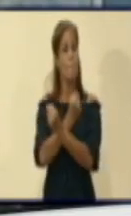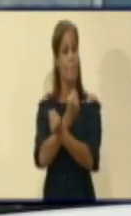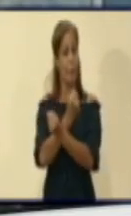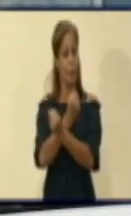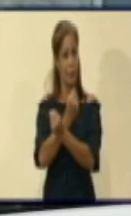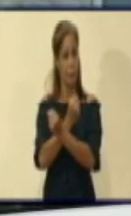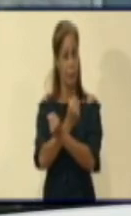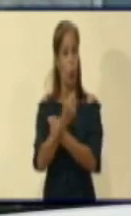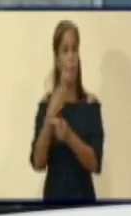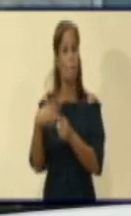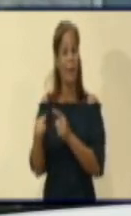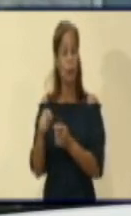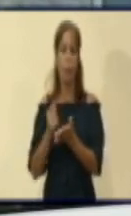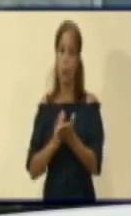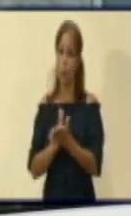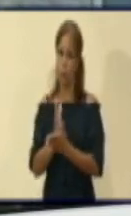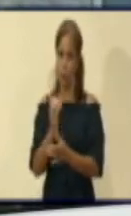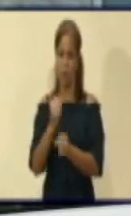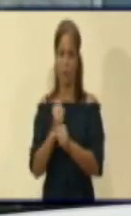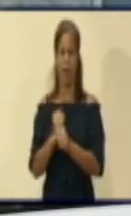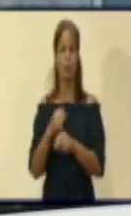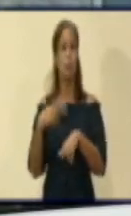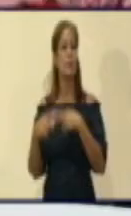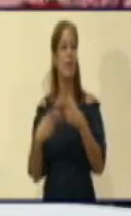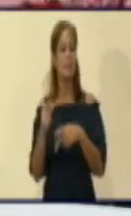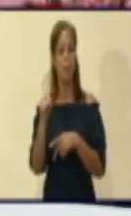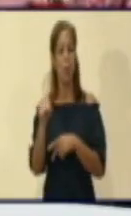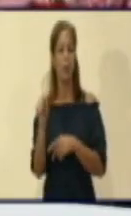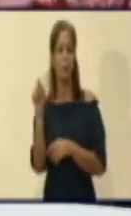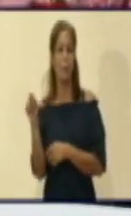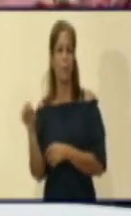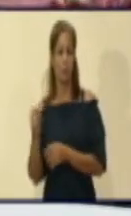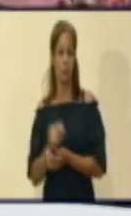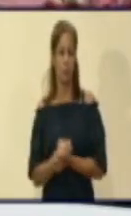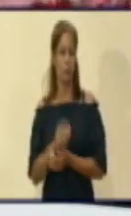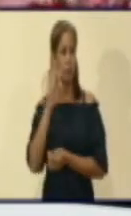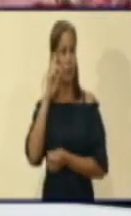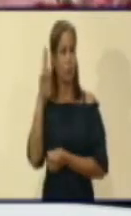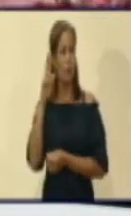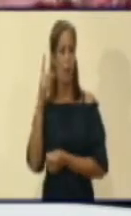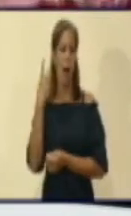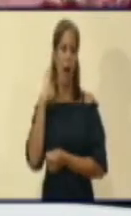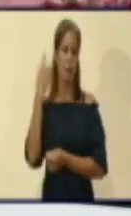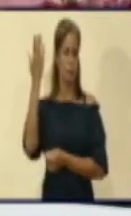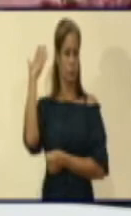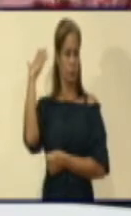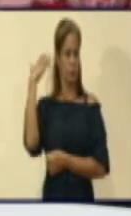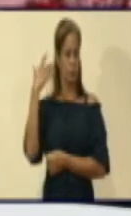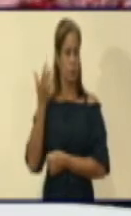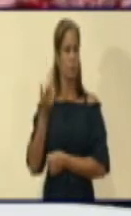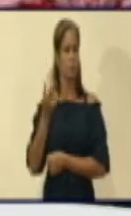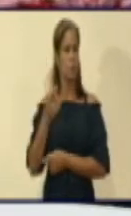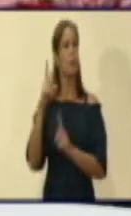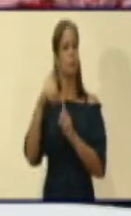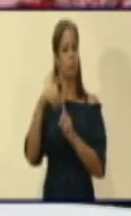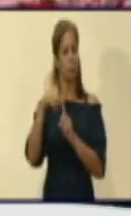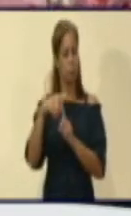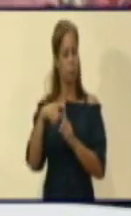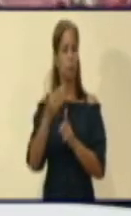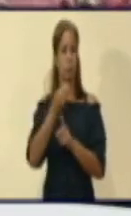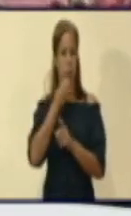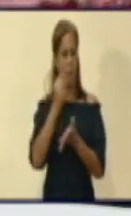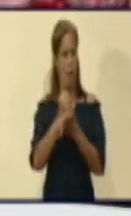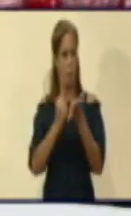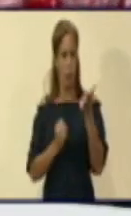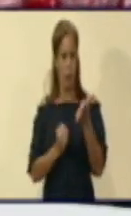vínculo laboral en este momento. Bueno, nosotros recordamos que en la etapa anterior, el año anterior, ciertamente había un tratamiento aprobado por el Ministerio de Trabajo